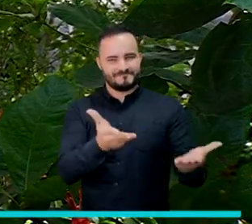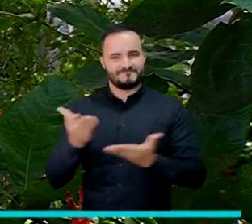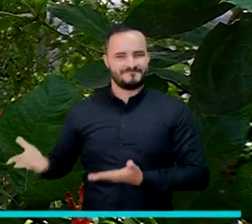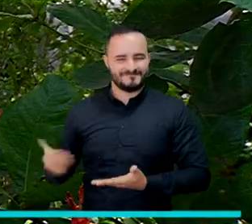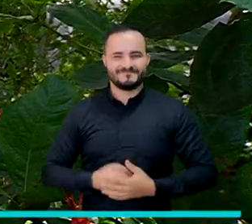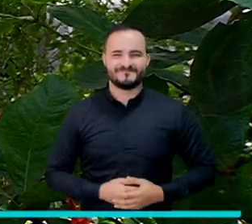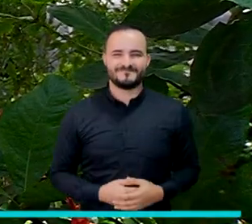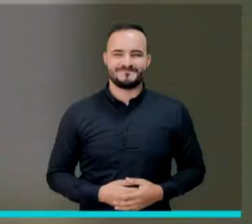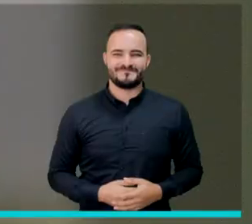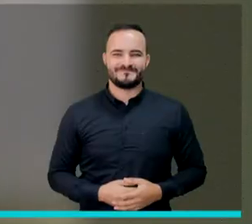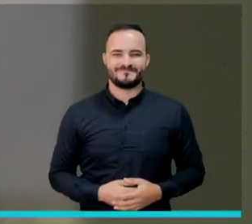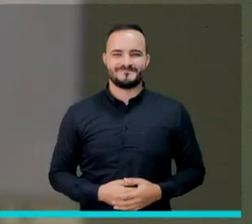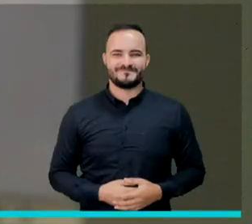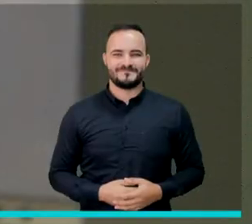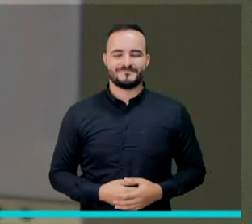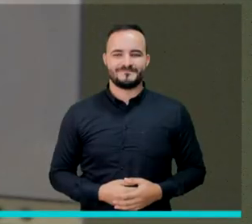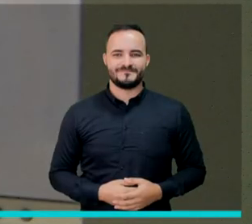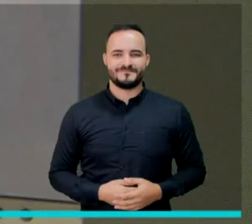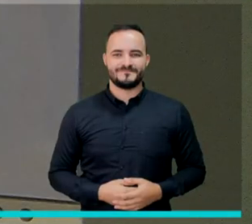Bienvenidos.